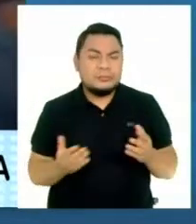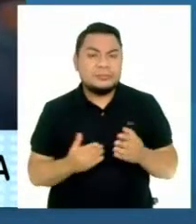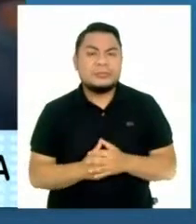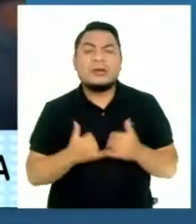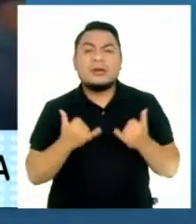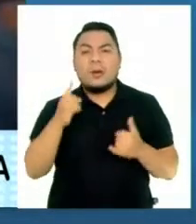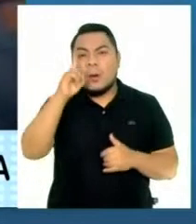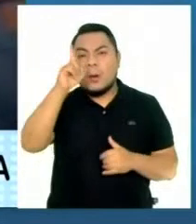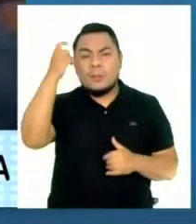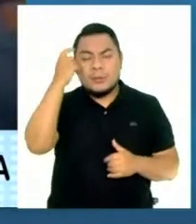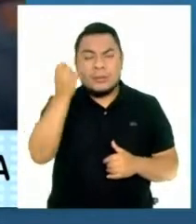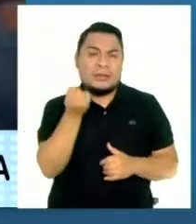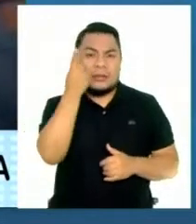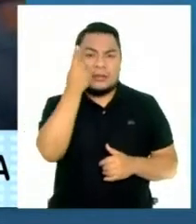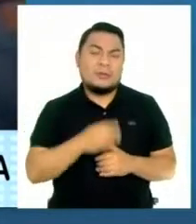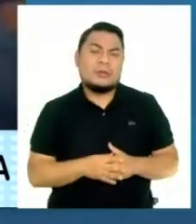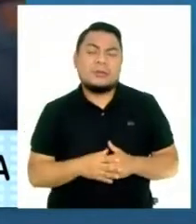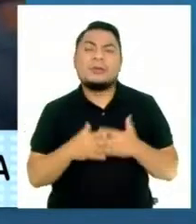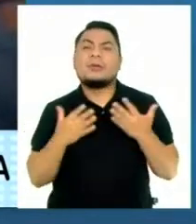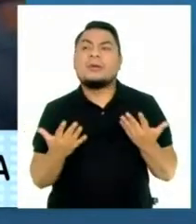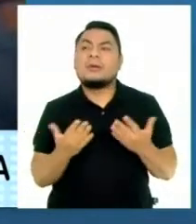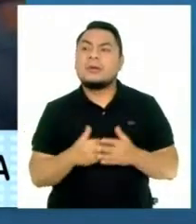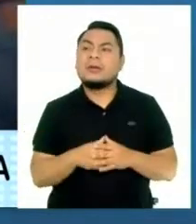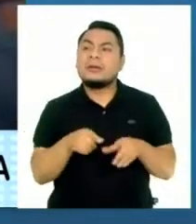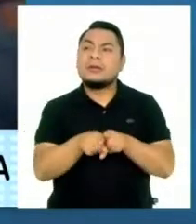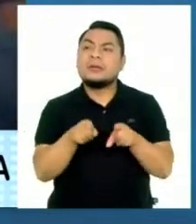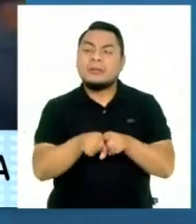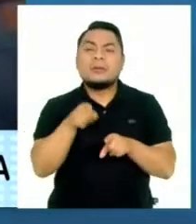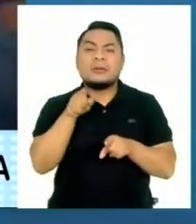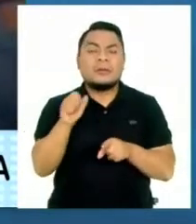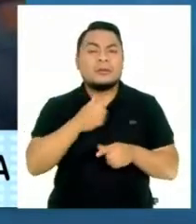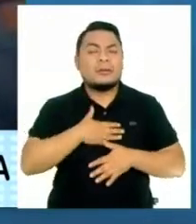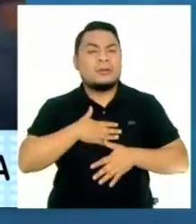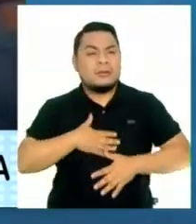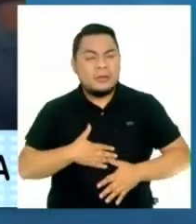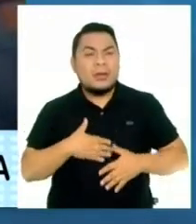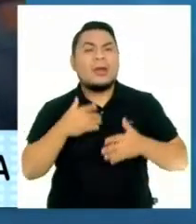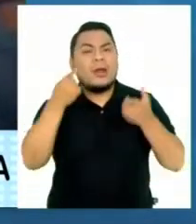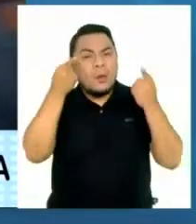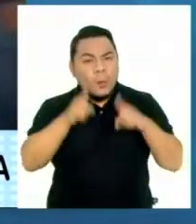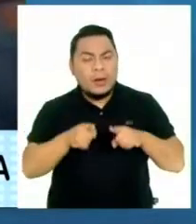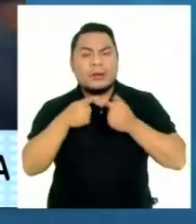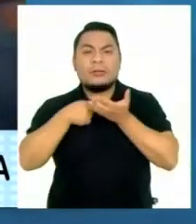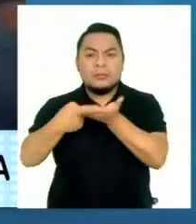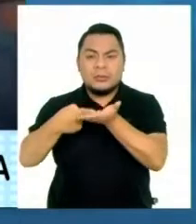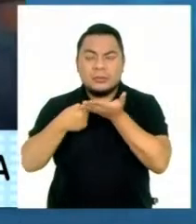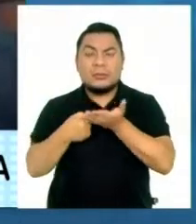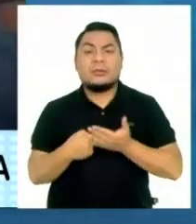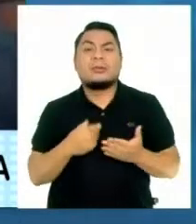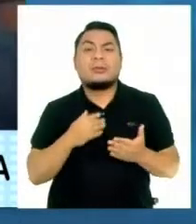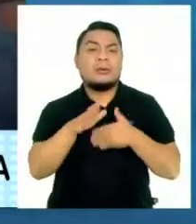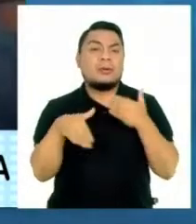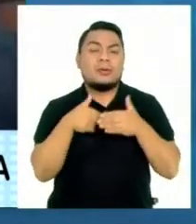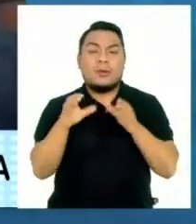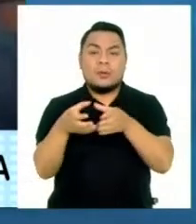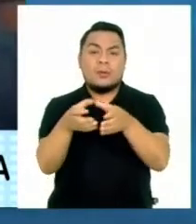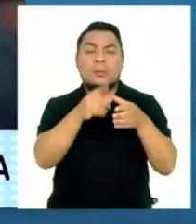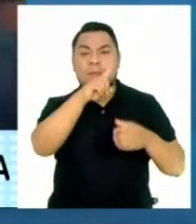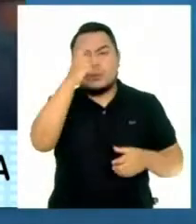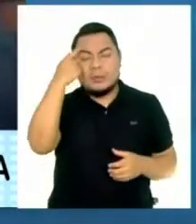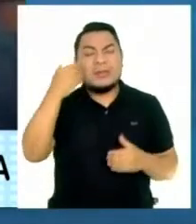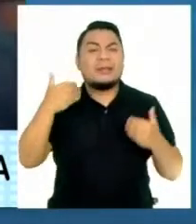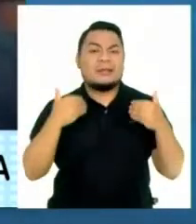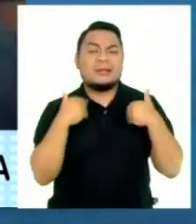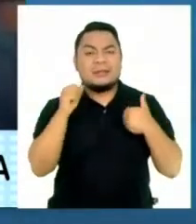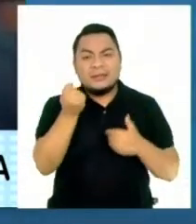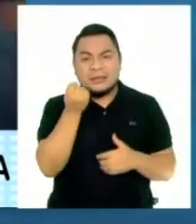tiene que haber una política de entendimiento y de unidad, de concertación. Y para eso todos los sectores políticos tienen